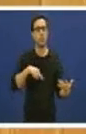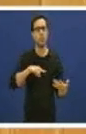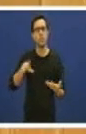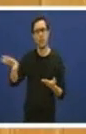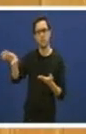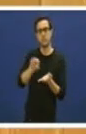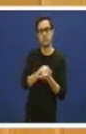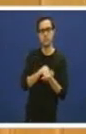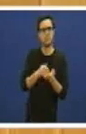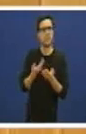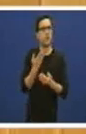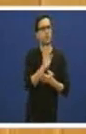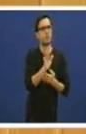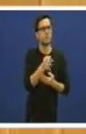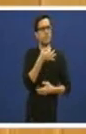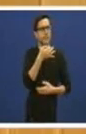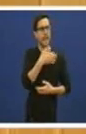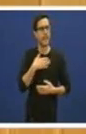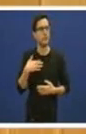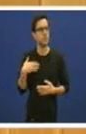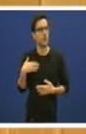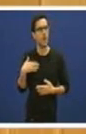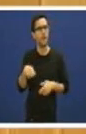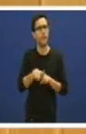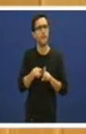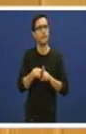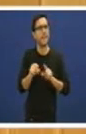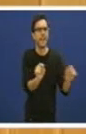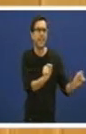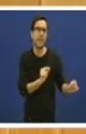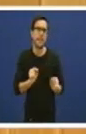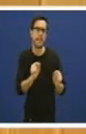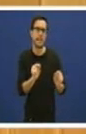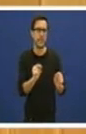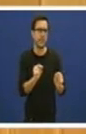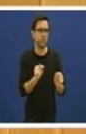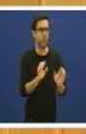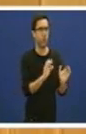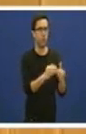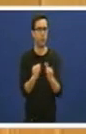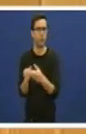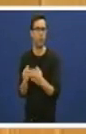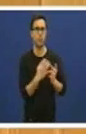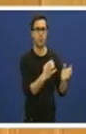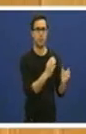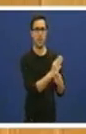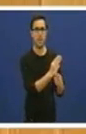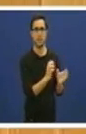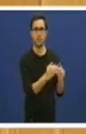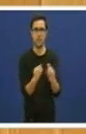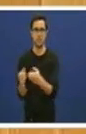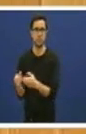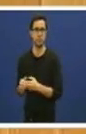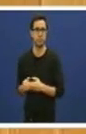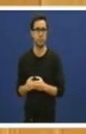que, supónome, que coñecerán os grupos parlamentares correspondientes unha serie de